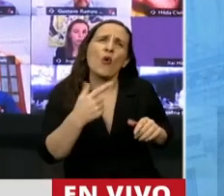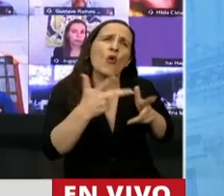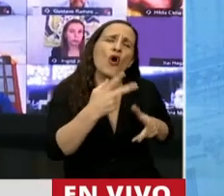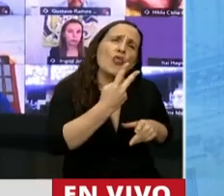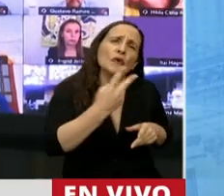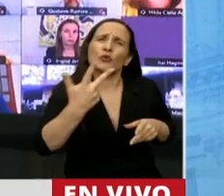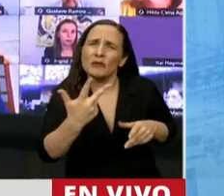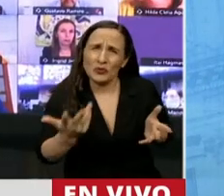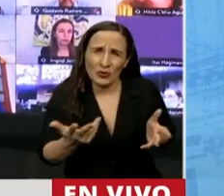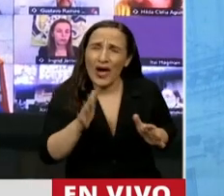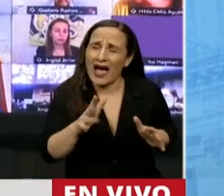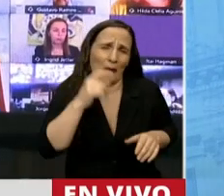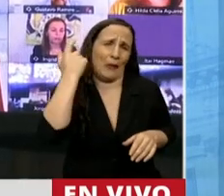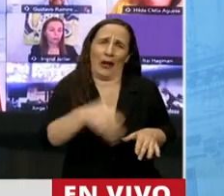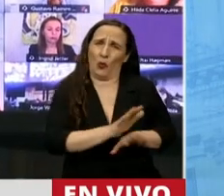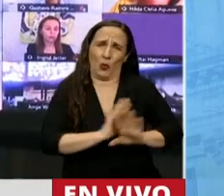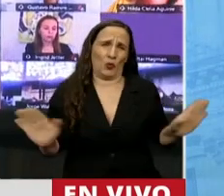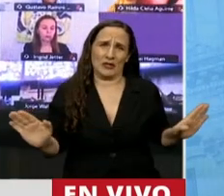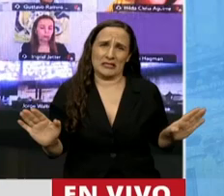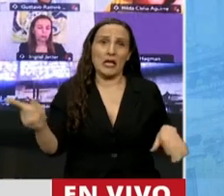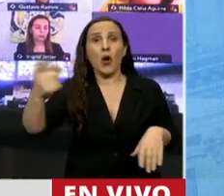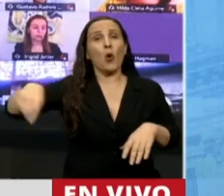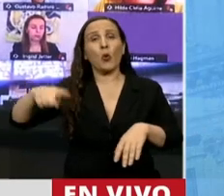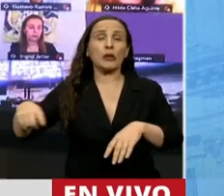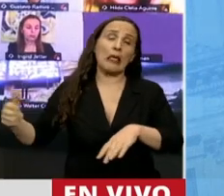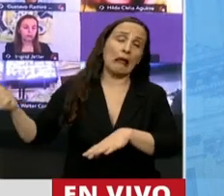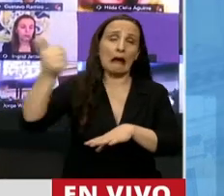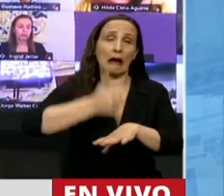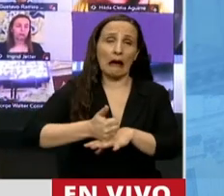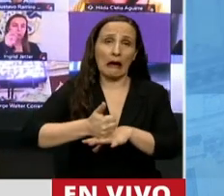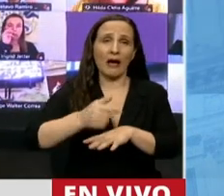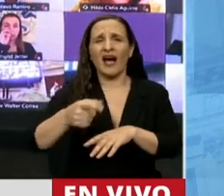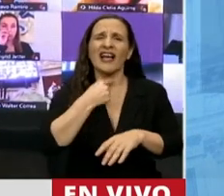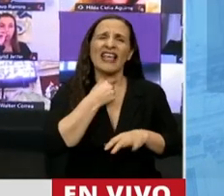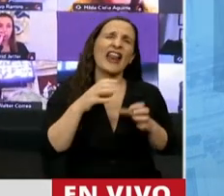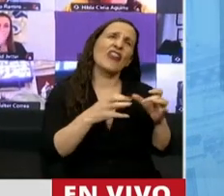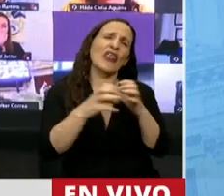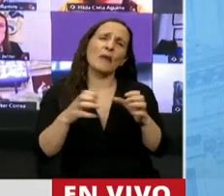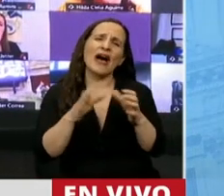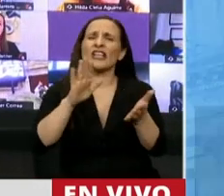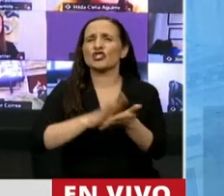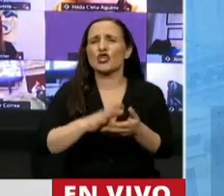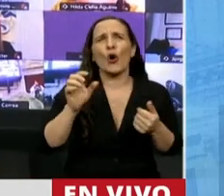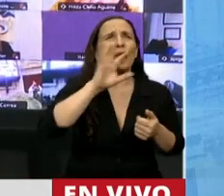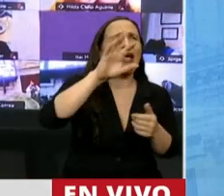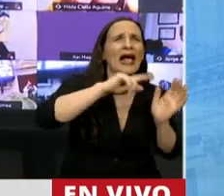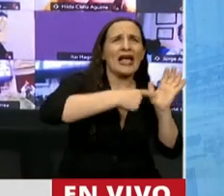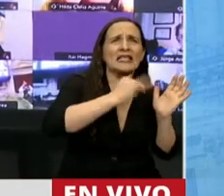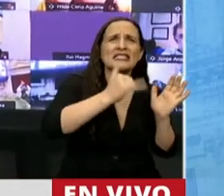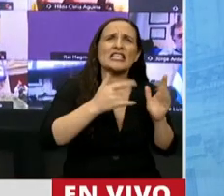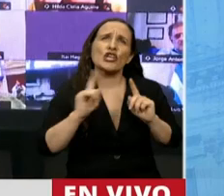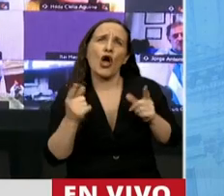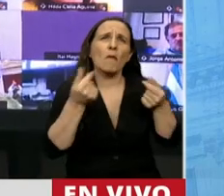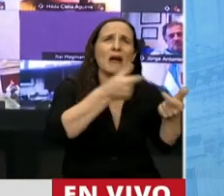eso, todo el tiempo. Y es vergonzoso que ustedes vengan acá ahora a querer debatir la coparticipación federal de la Ciudad de Buenos Aires